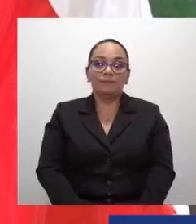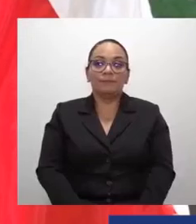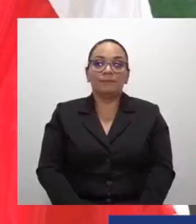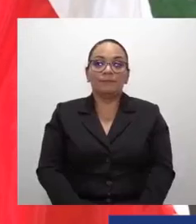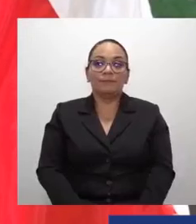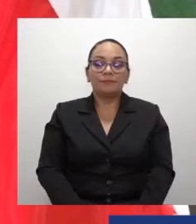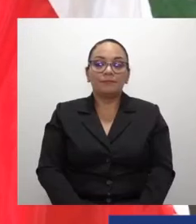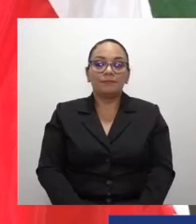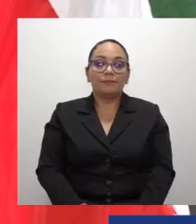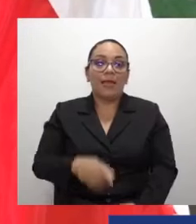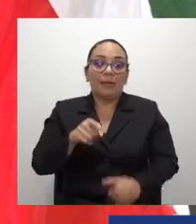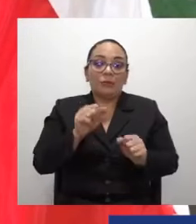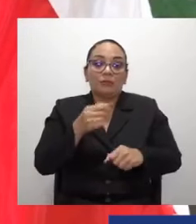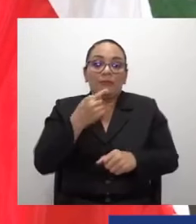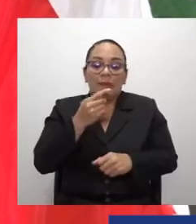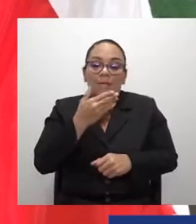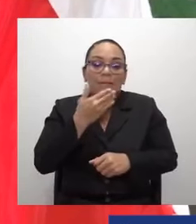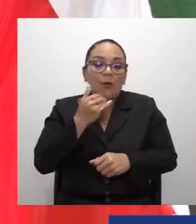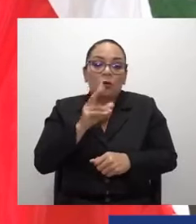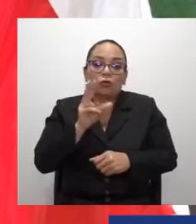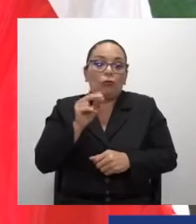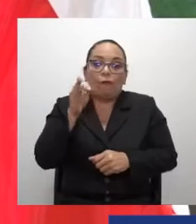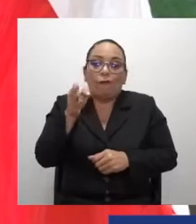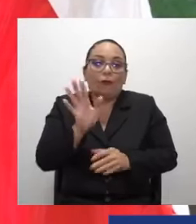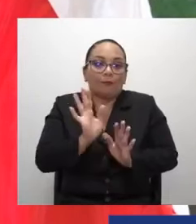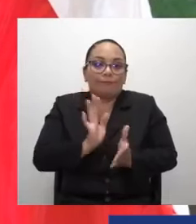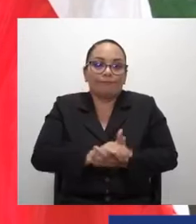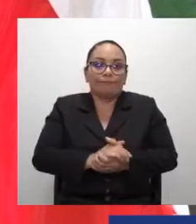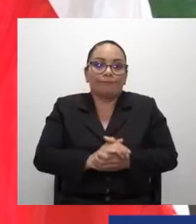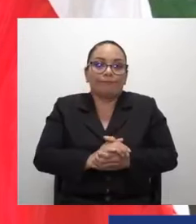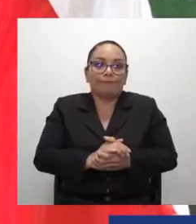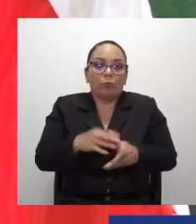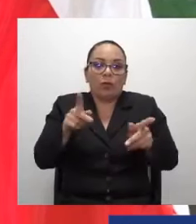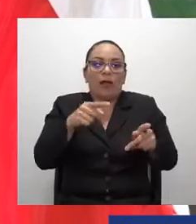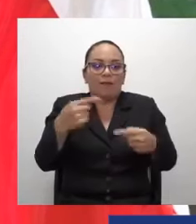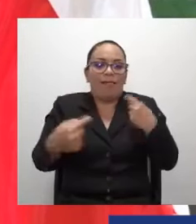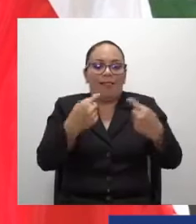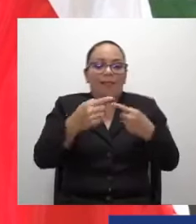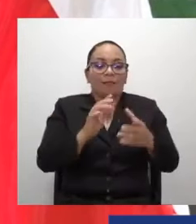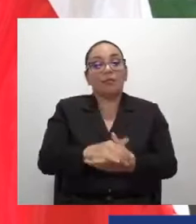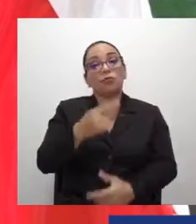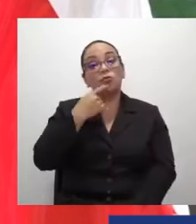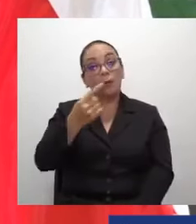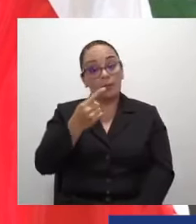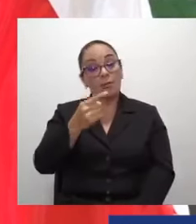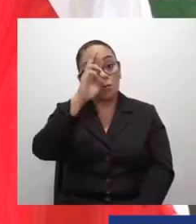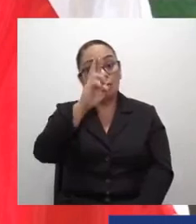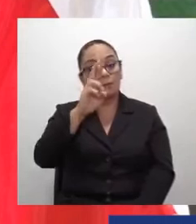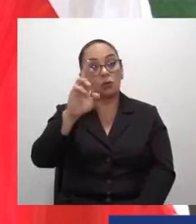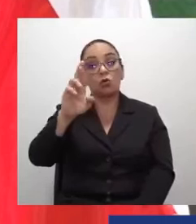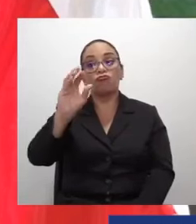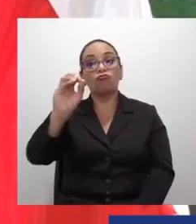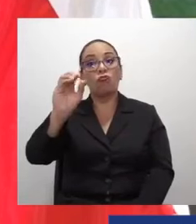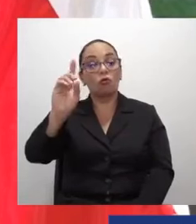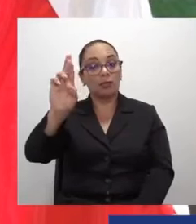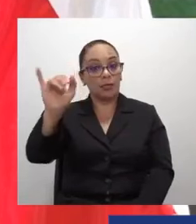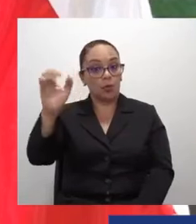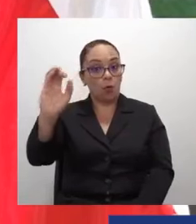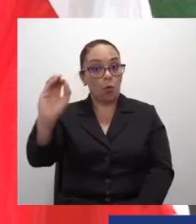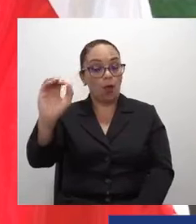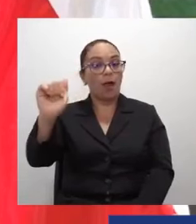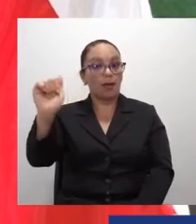mejor que no nos veamos. Y yo le digo con todo respeto, don Rodrigo Arias Sánchez, las